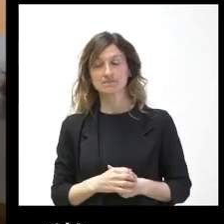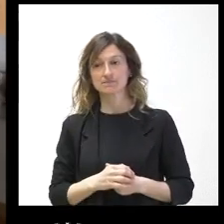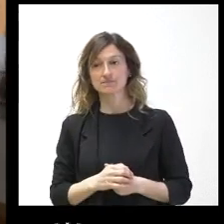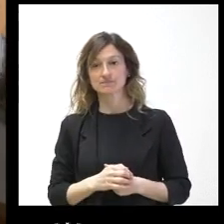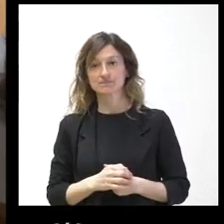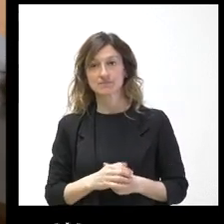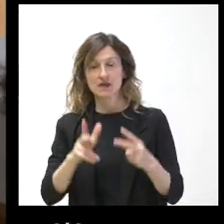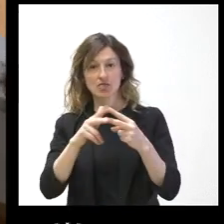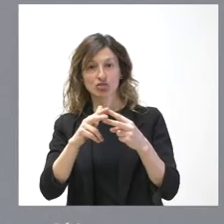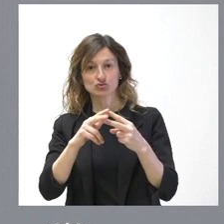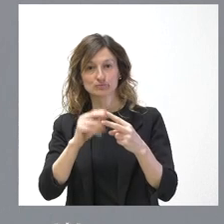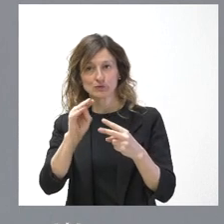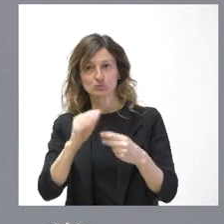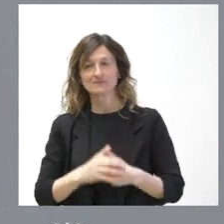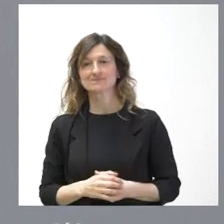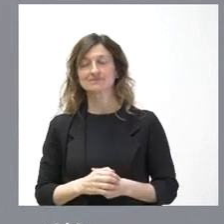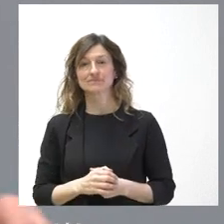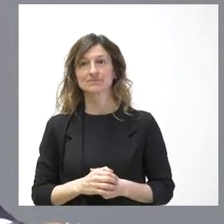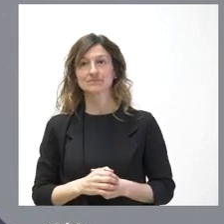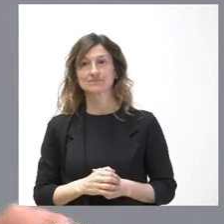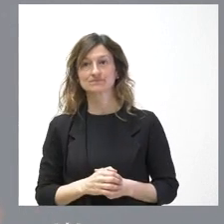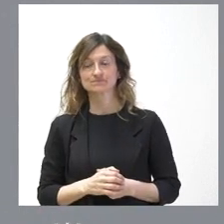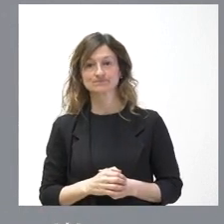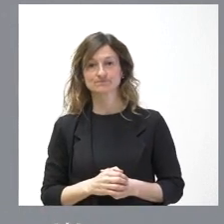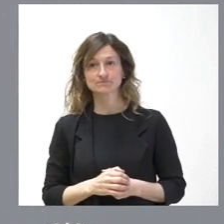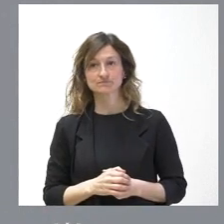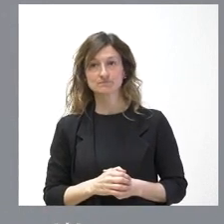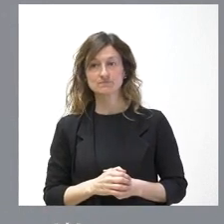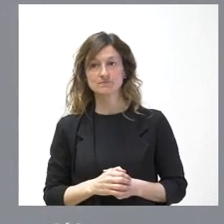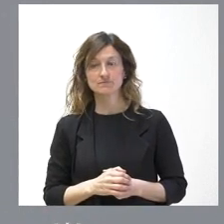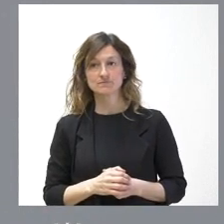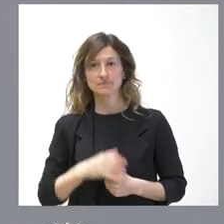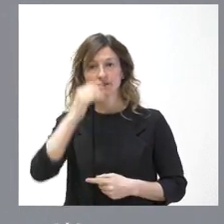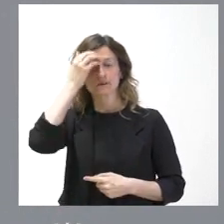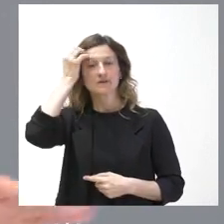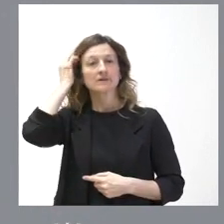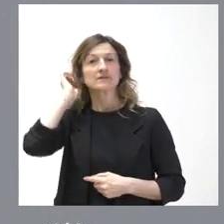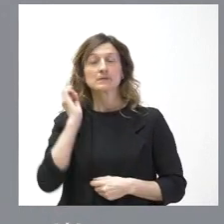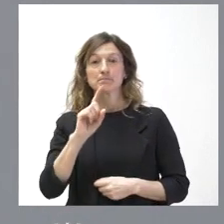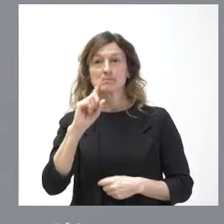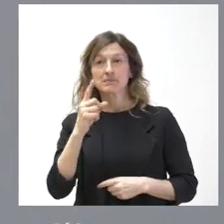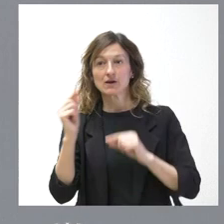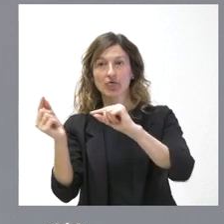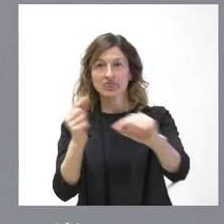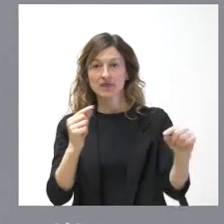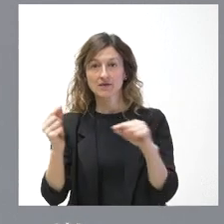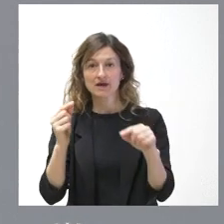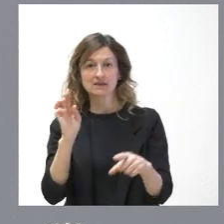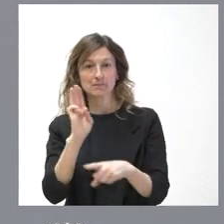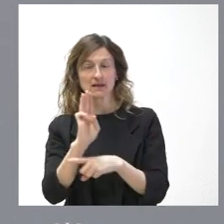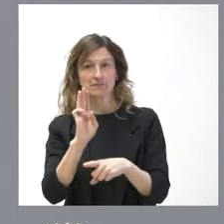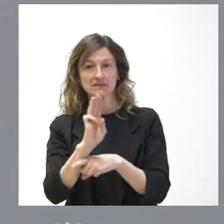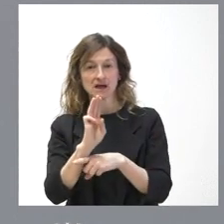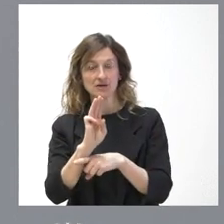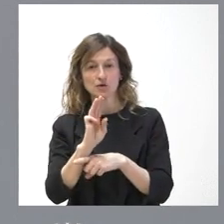cuestiones. Sí, pues, primero, durante el debate parlamentario se han aceptado